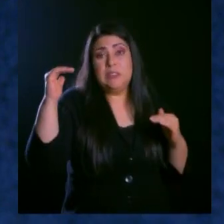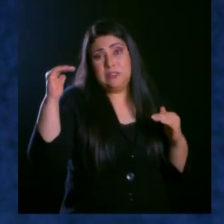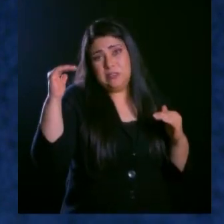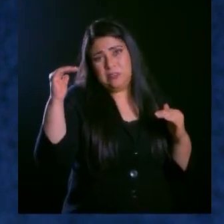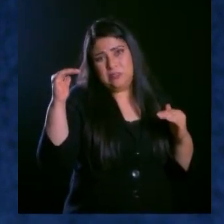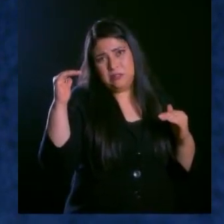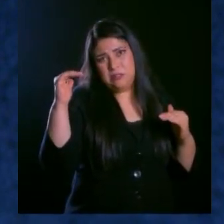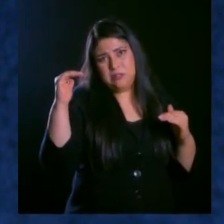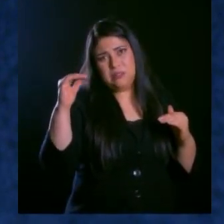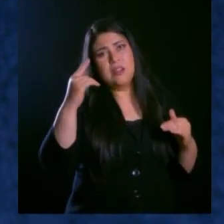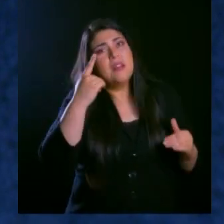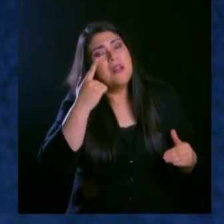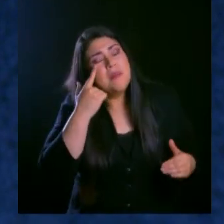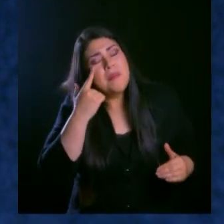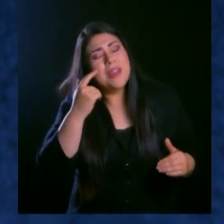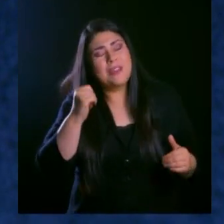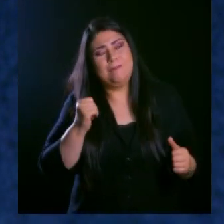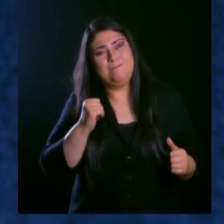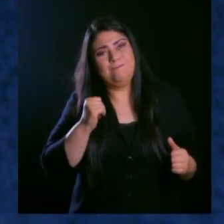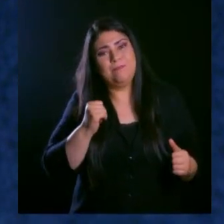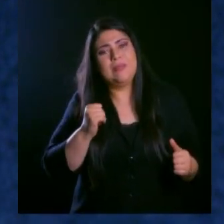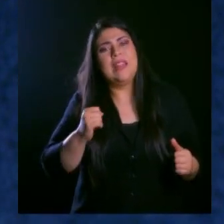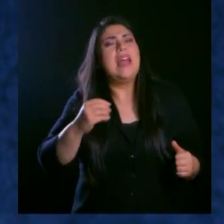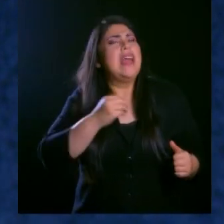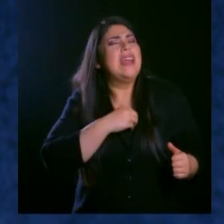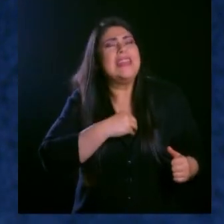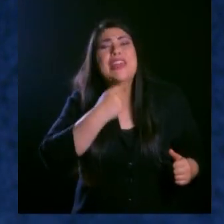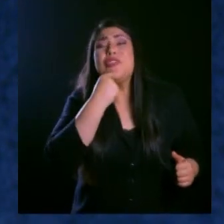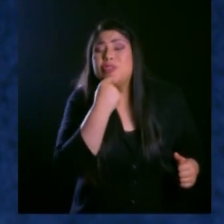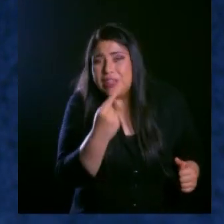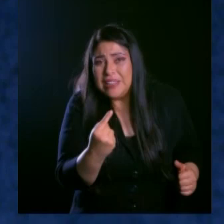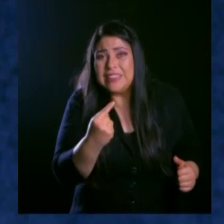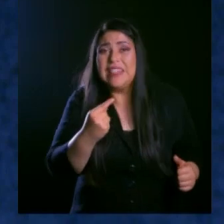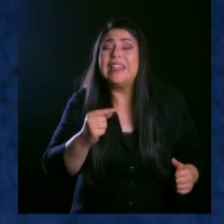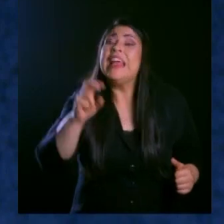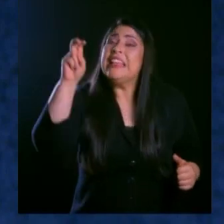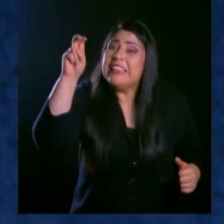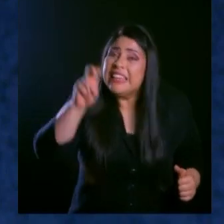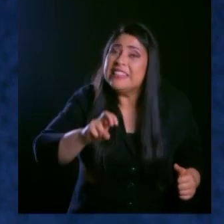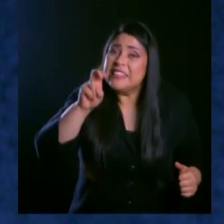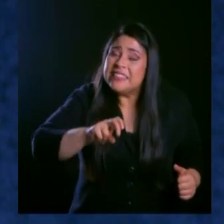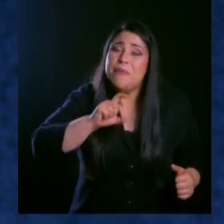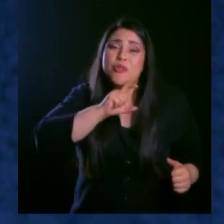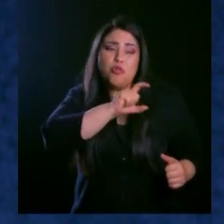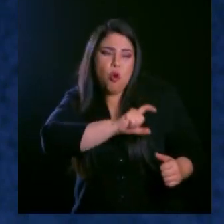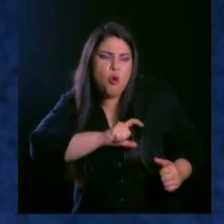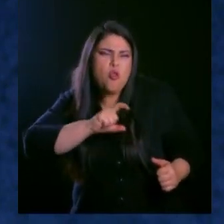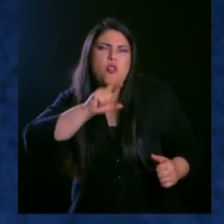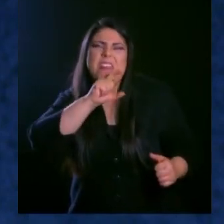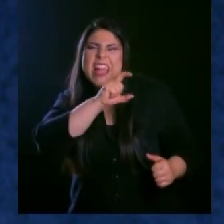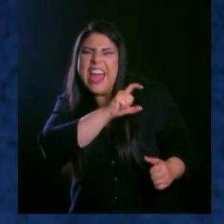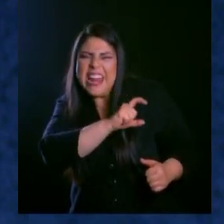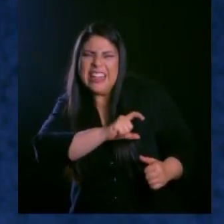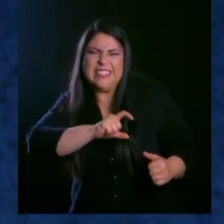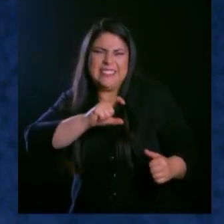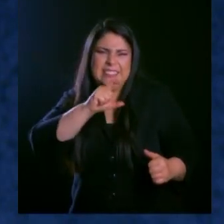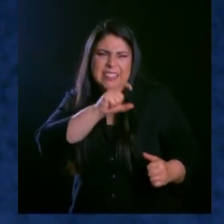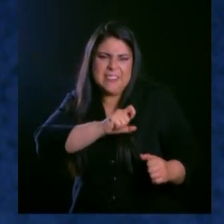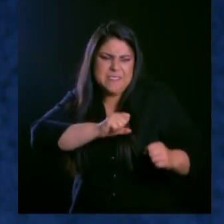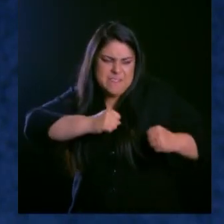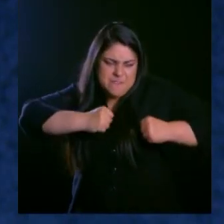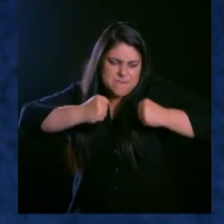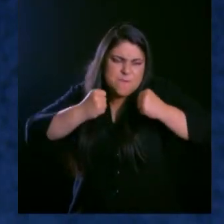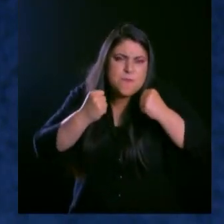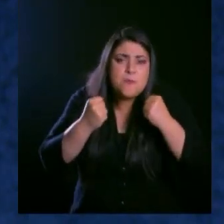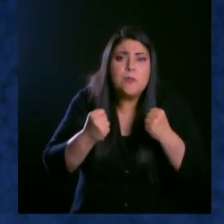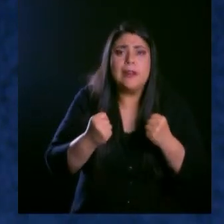Lo que quiero decirte simplemente es esto. Vamos a desarrollar carácter para este avivamiento que estamos viviendo. Este avivamiento